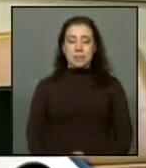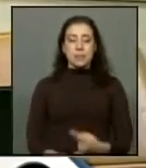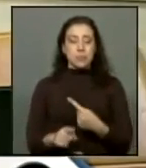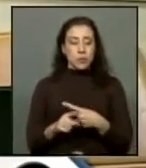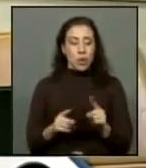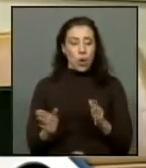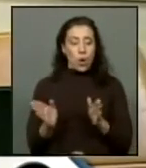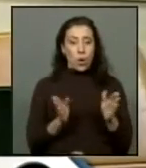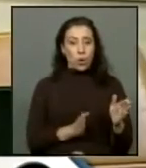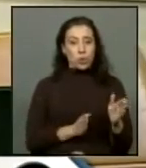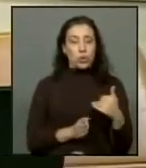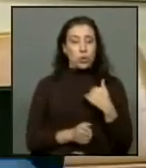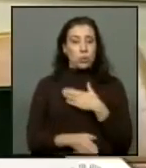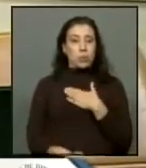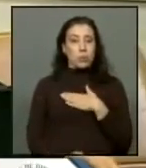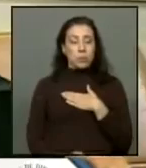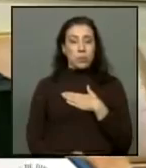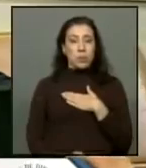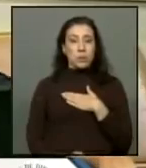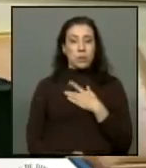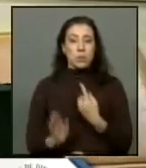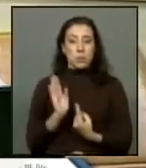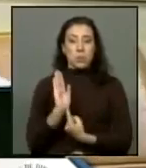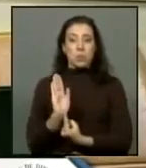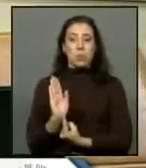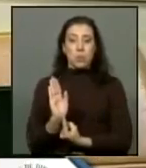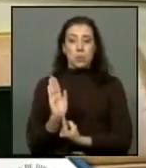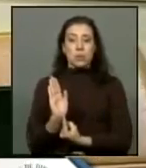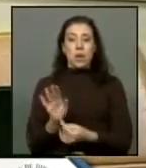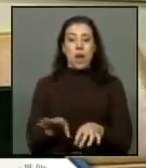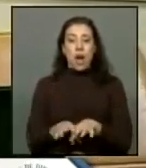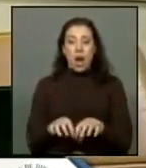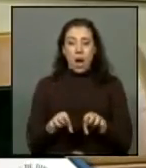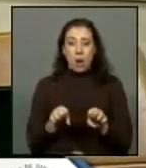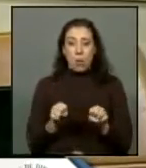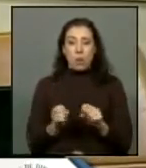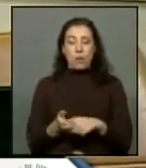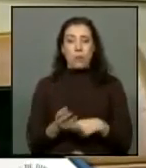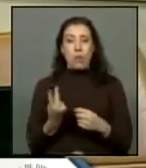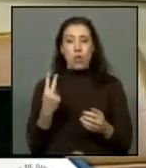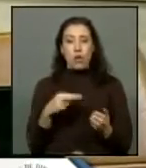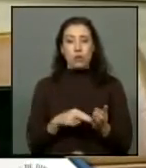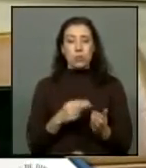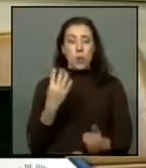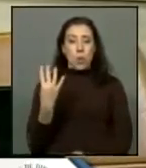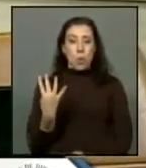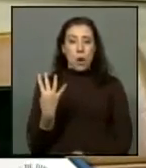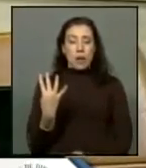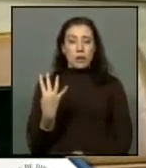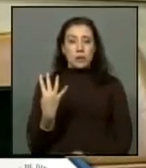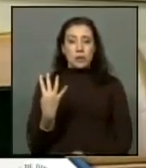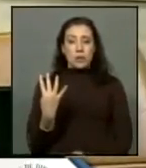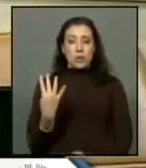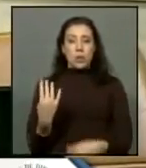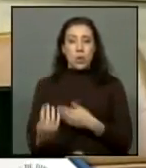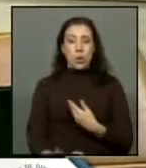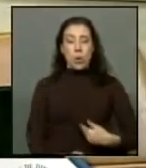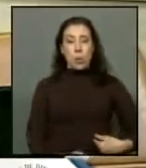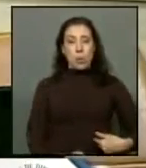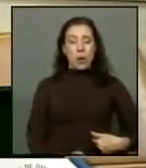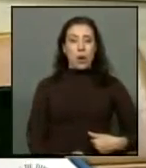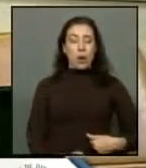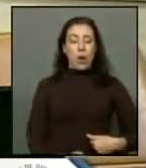tema, Presidenta, me gustaría mostrar aquí un acuerdo que se firmó en el 2004 entre el gobierno del